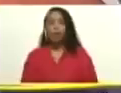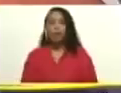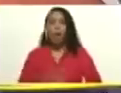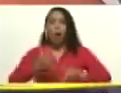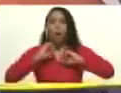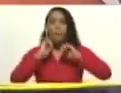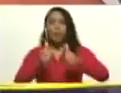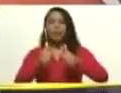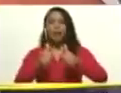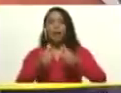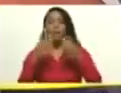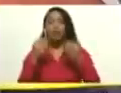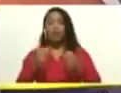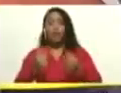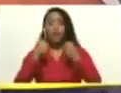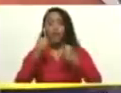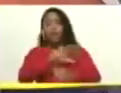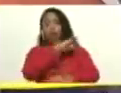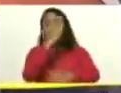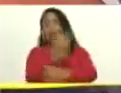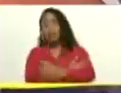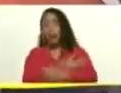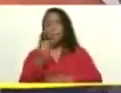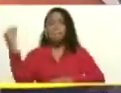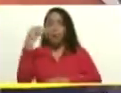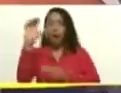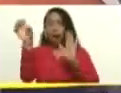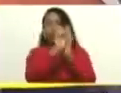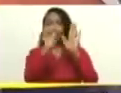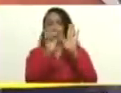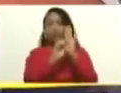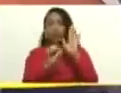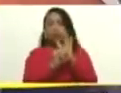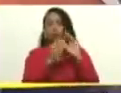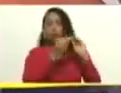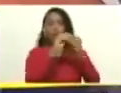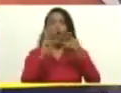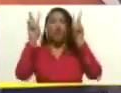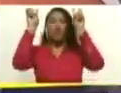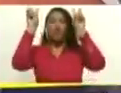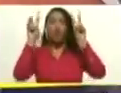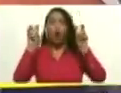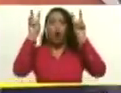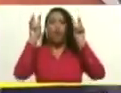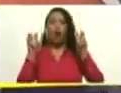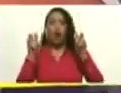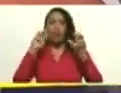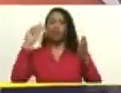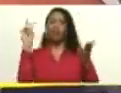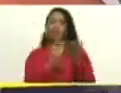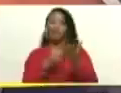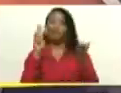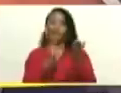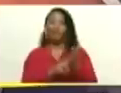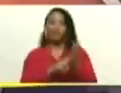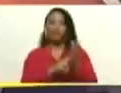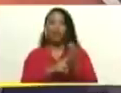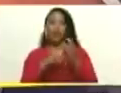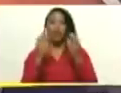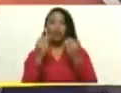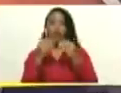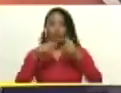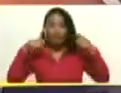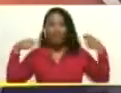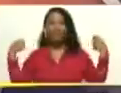arrancaremos con mucha fuerza una etapa nueva, verdaderamente innovadora